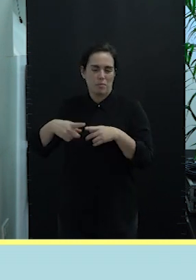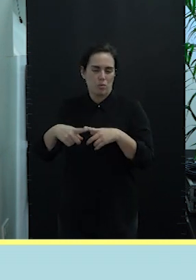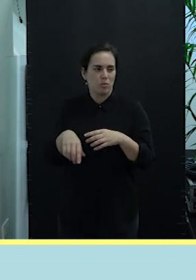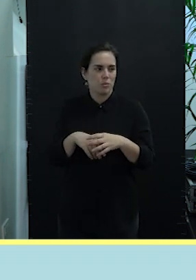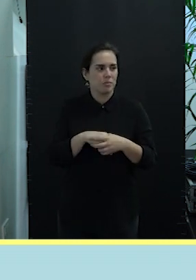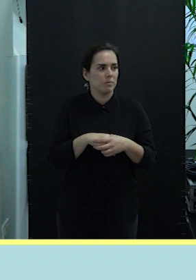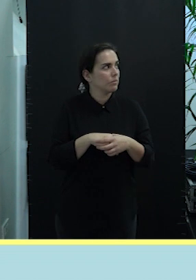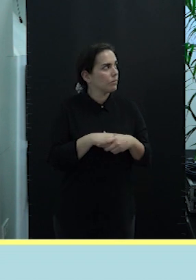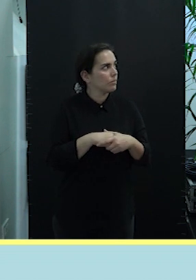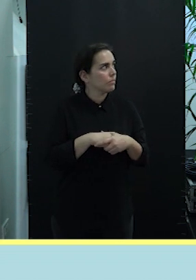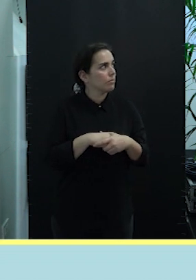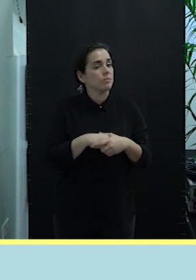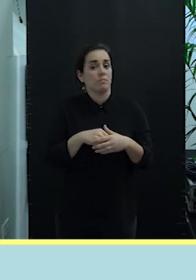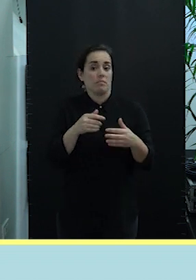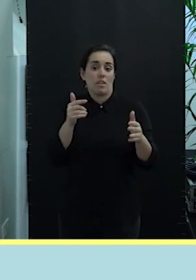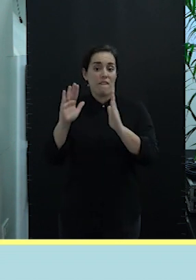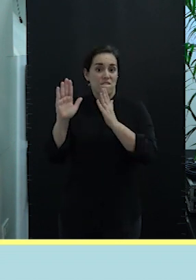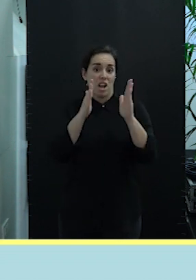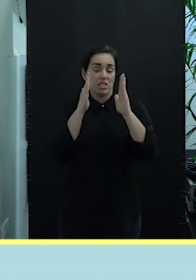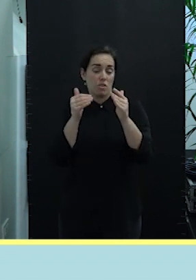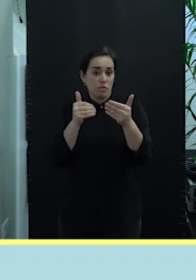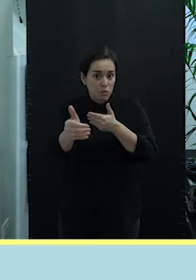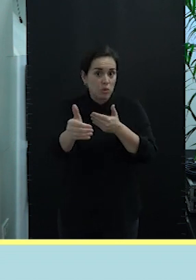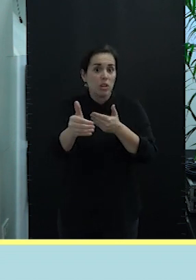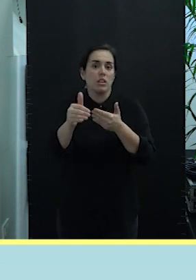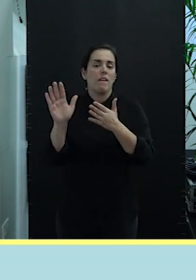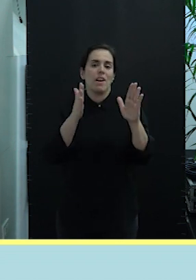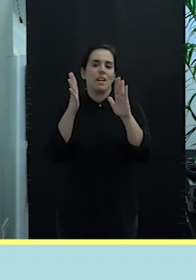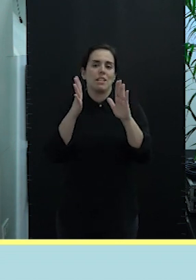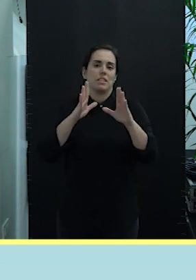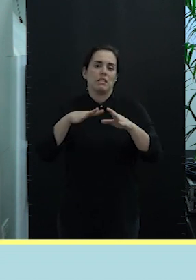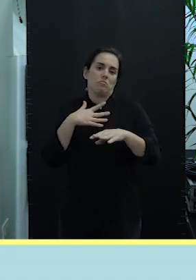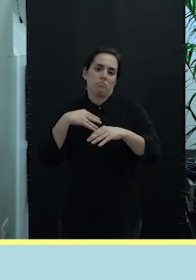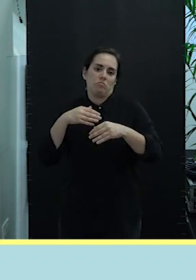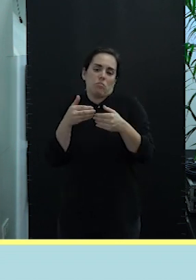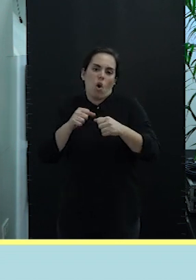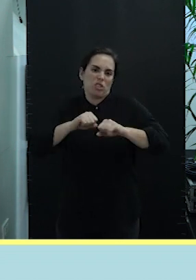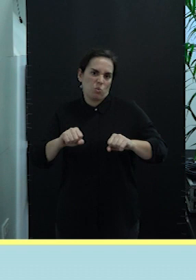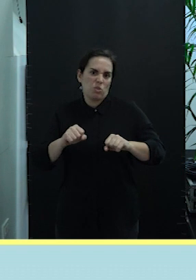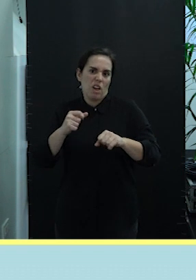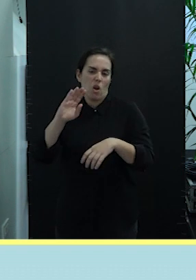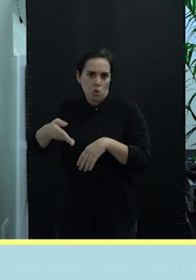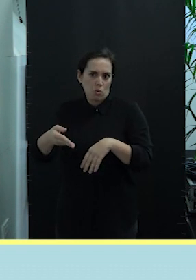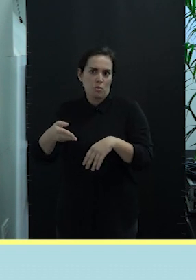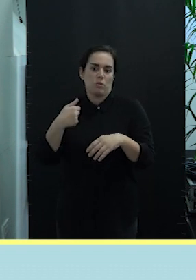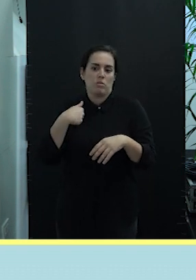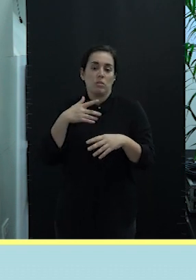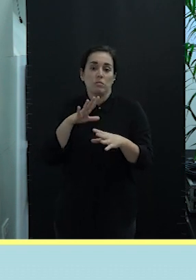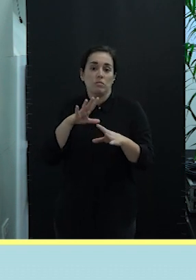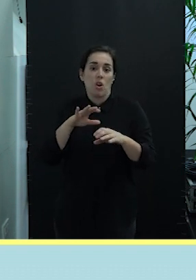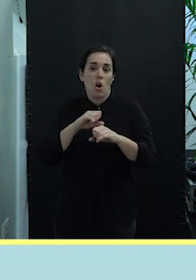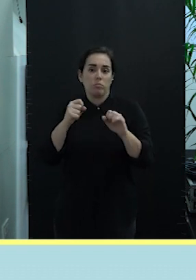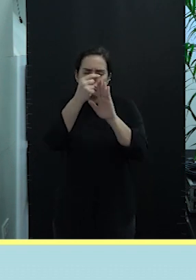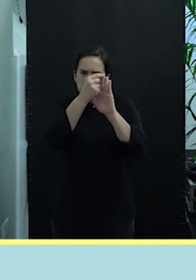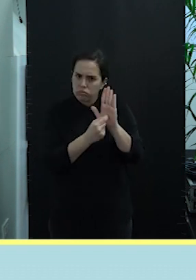que en una fase futura hay una fase constitutiva del Club donde se constituye el Club de Productos Turísticos Buenamar que ya estamos en ello una constitución de sus